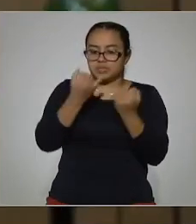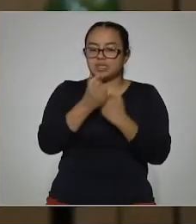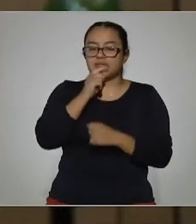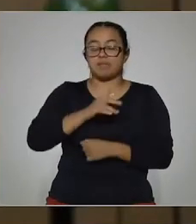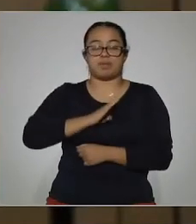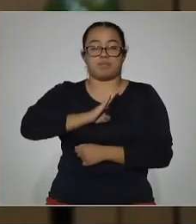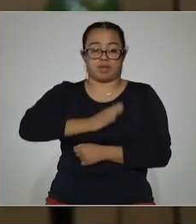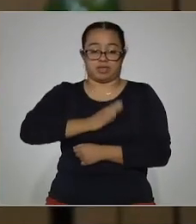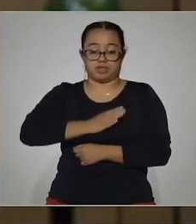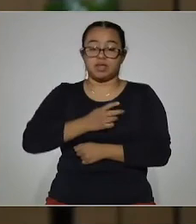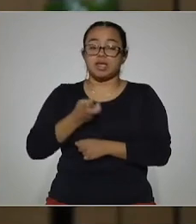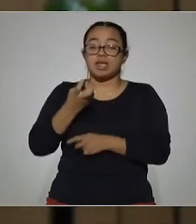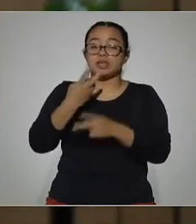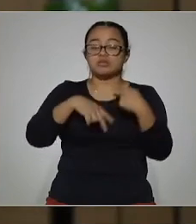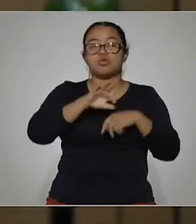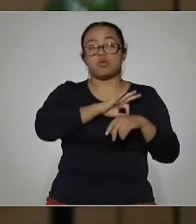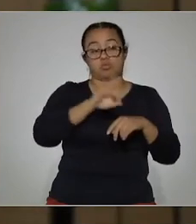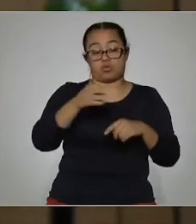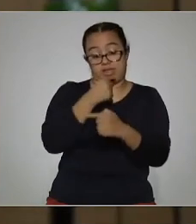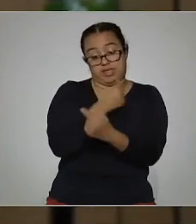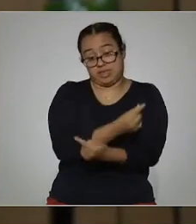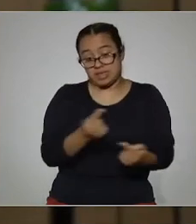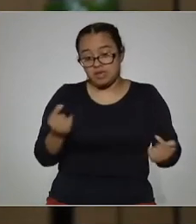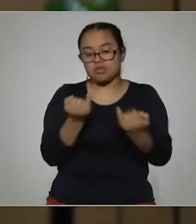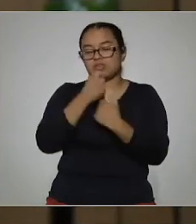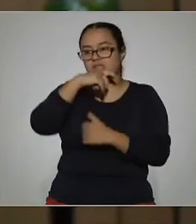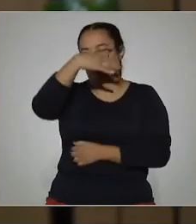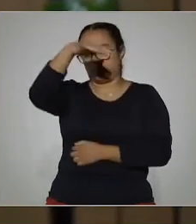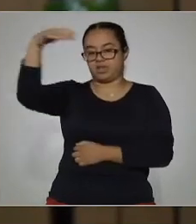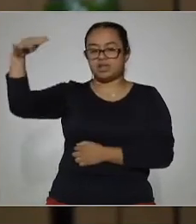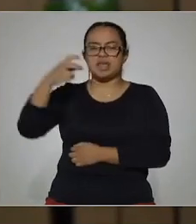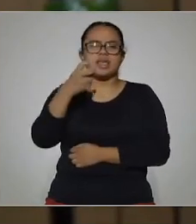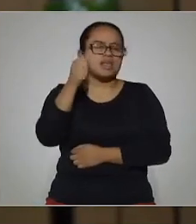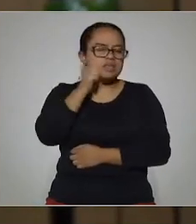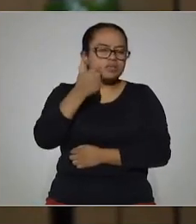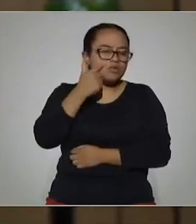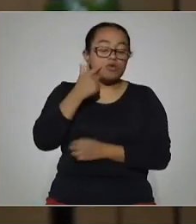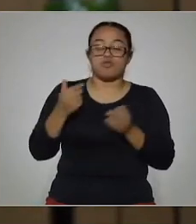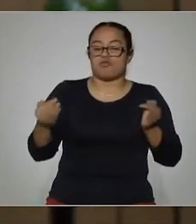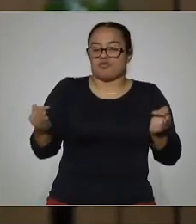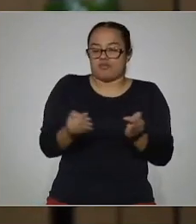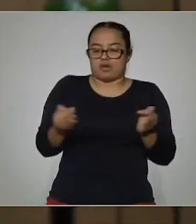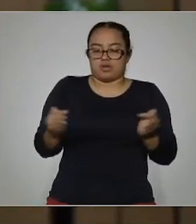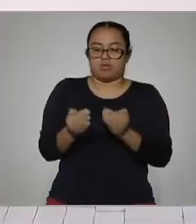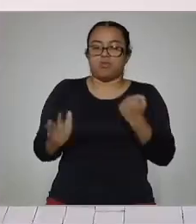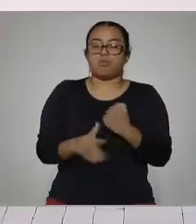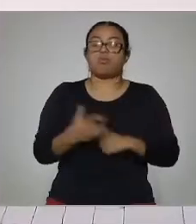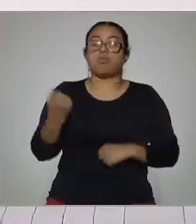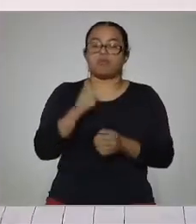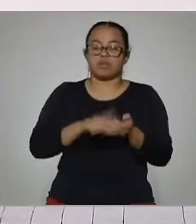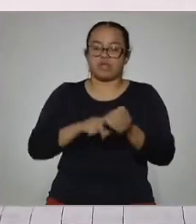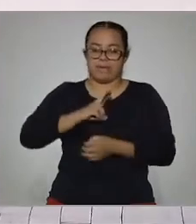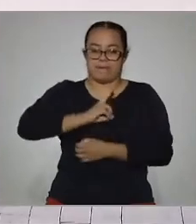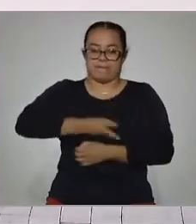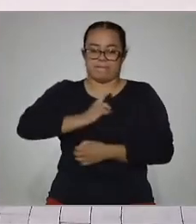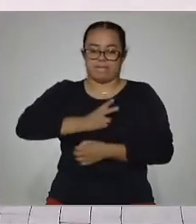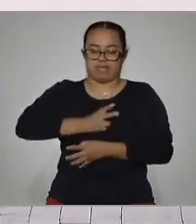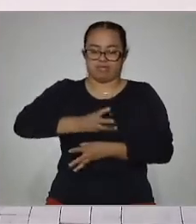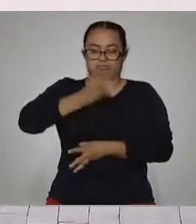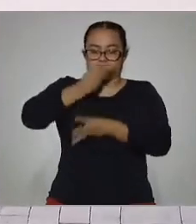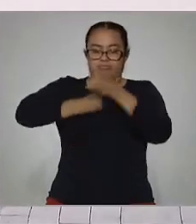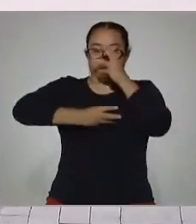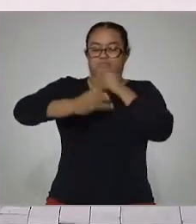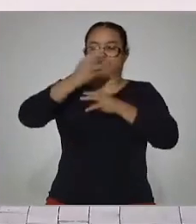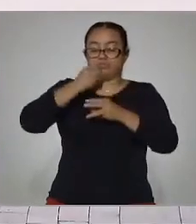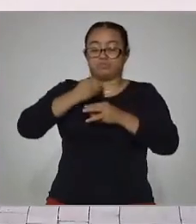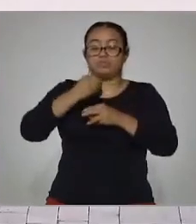Por lo general se puede presentar en tanto adultos como en niños. Y se ven las temporadas de frío porque está relacionada con la presencia de virus. Bueno, desde